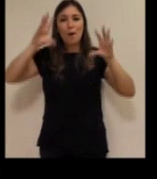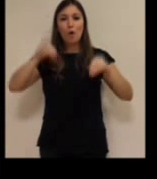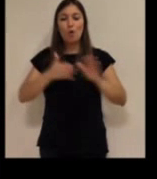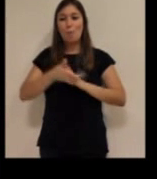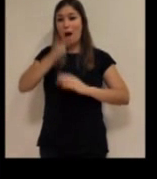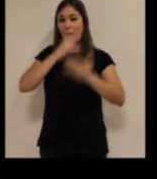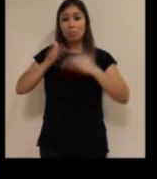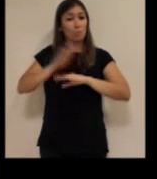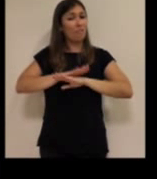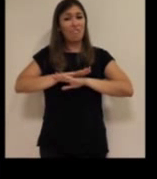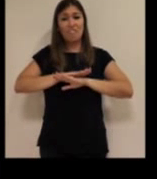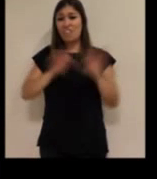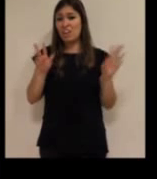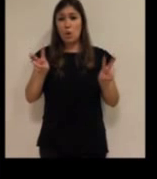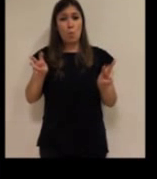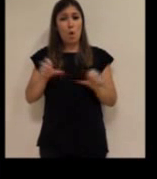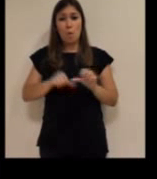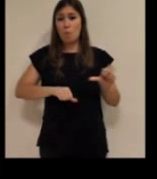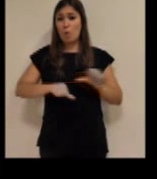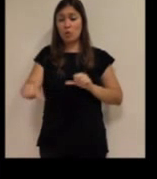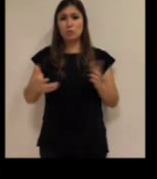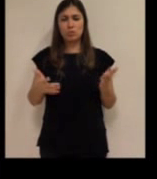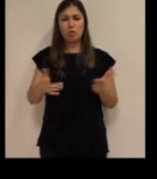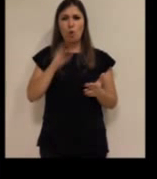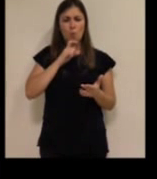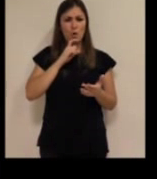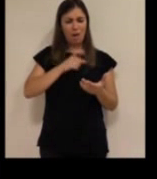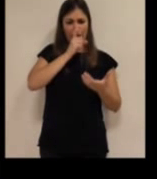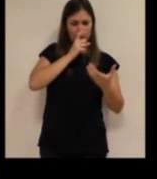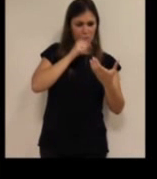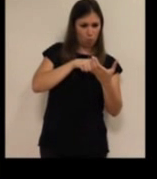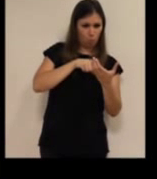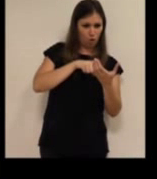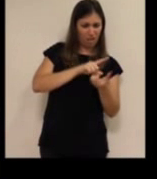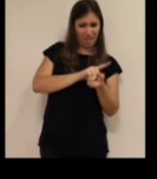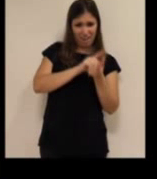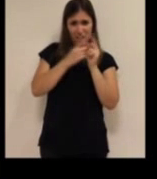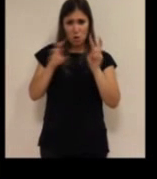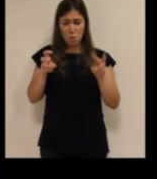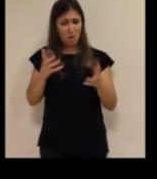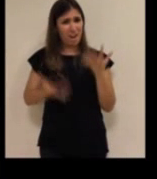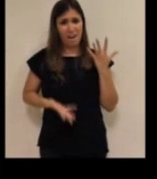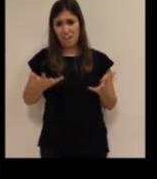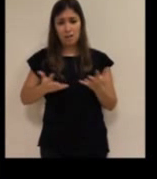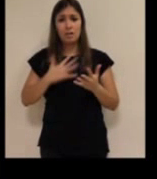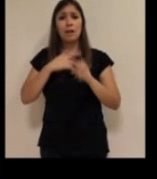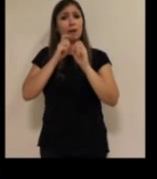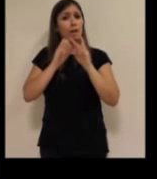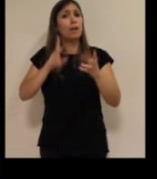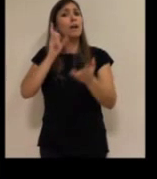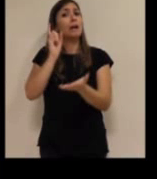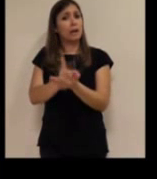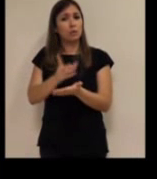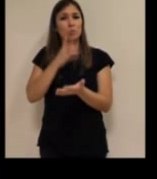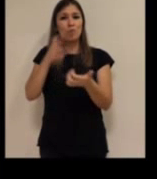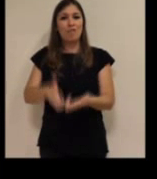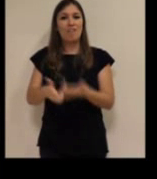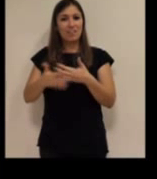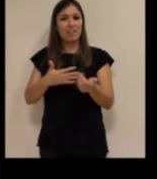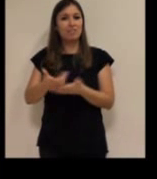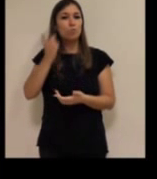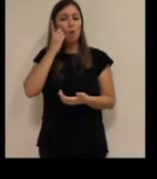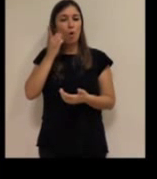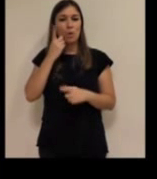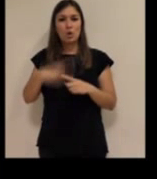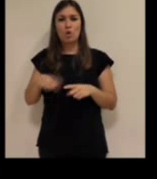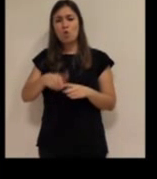vivimos también en el tema de móviles, cómo pasar del analógico al otro, y luego se solucionó. Al principio era un gran reto desde los fabricantes de móviles y luego